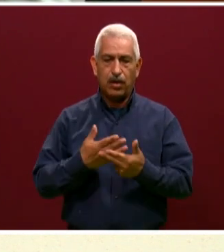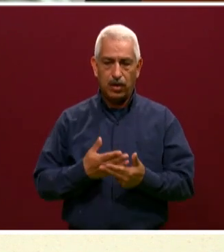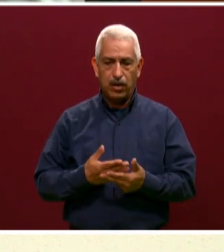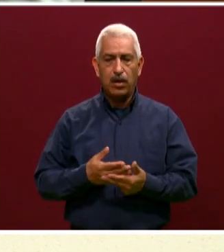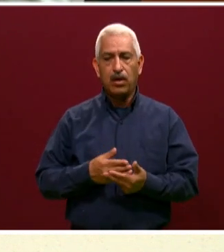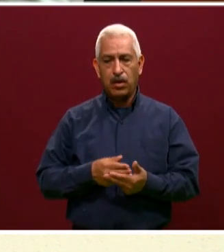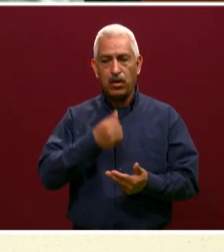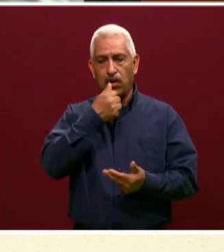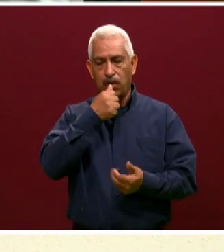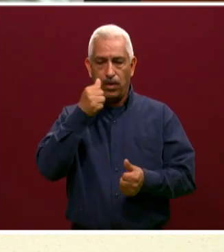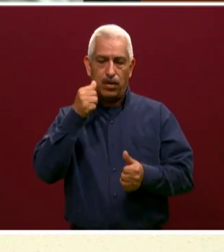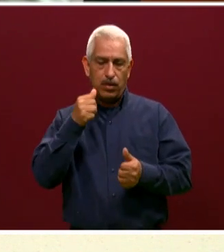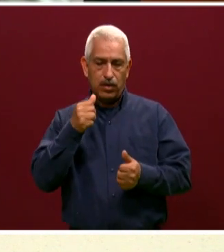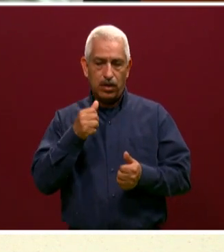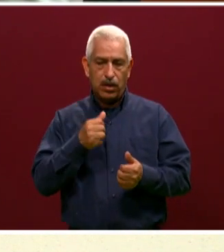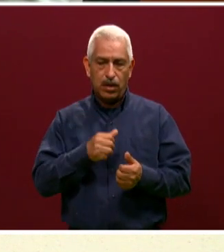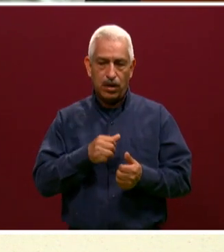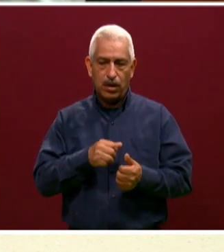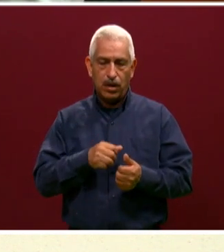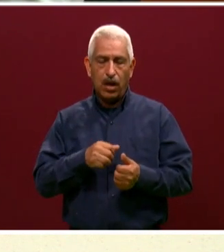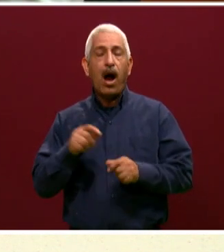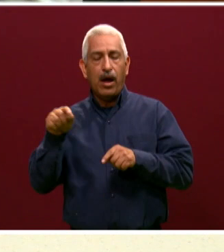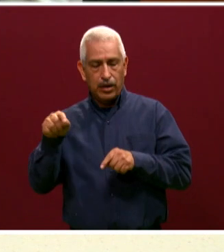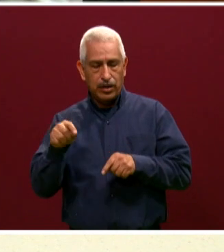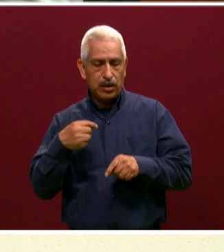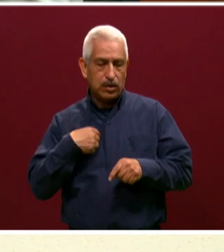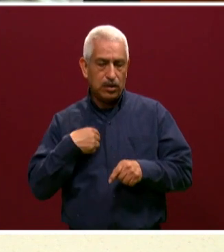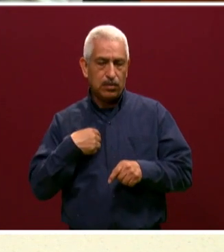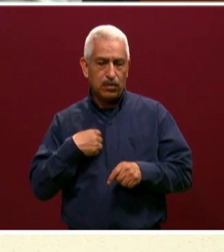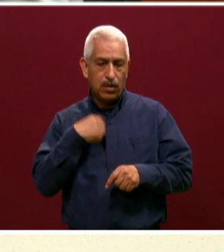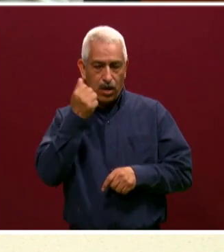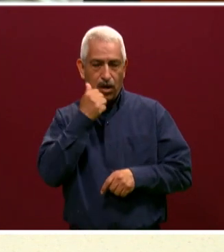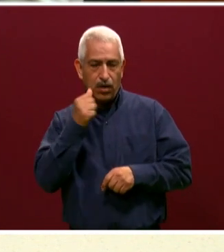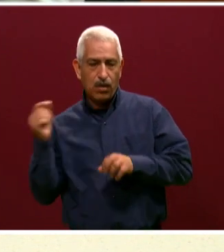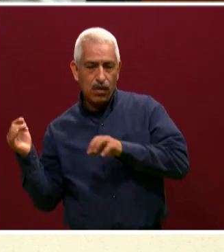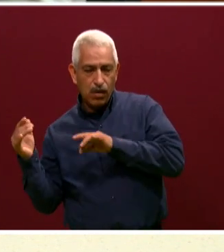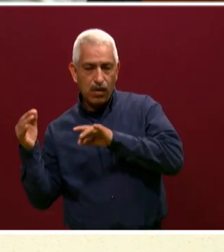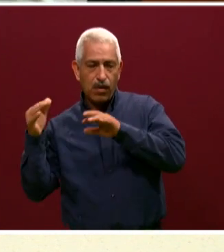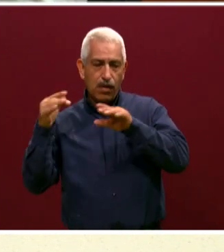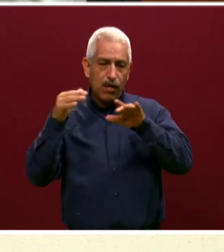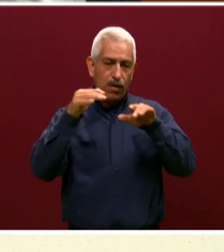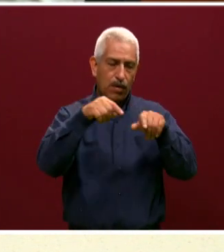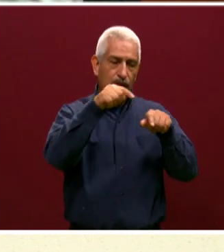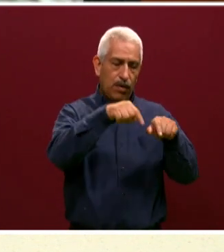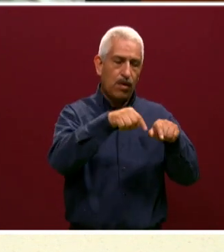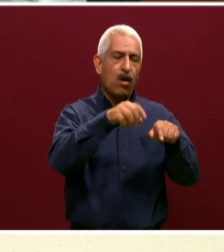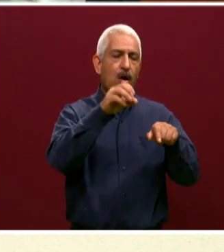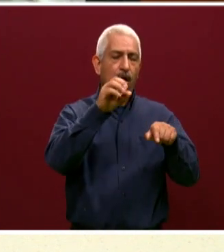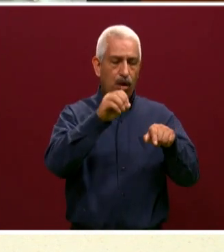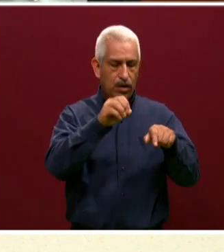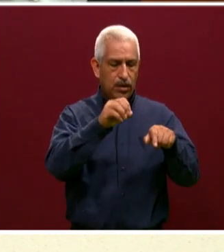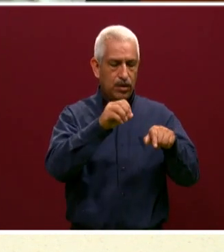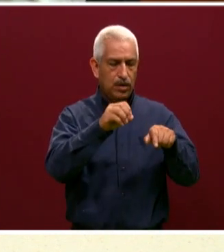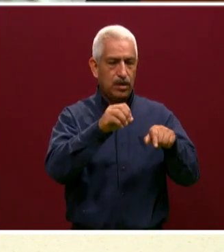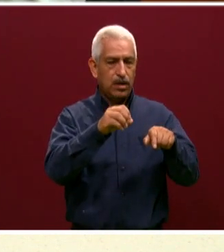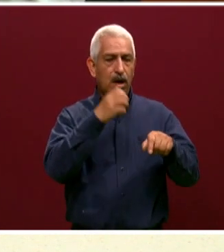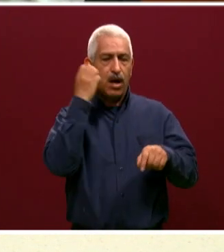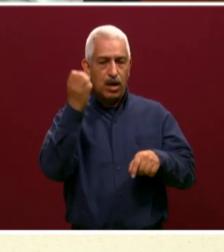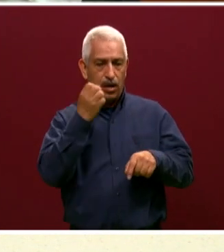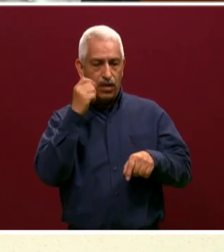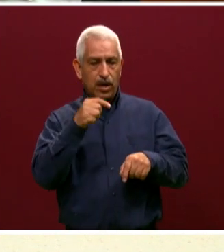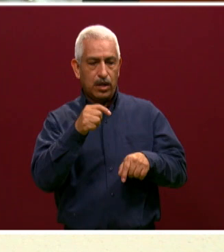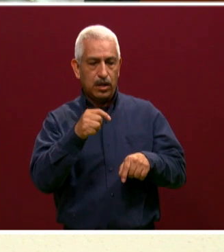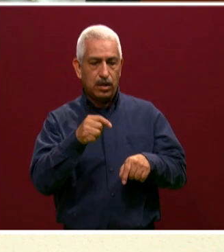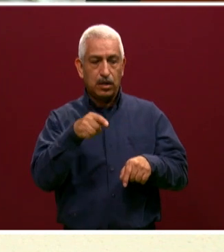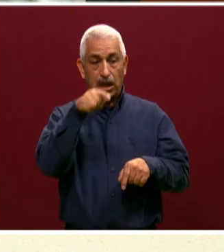directamente al plantel que solicitó la inscripción. Que quiere, quiere Y ya le van a imprimir también un recibo de pago,